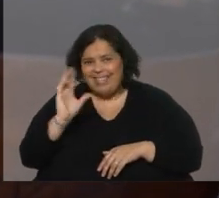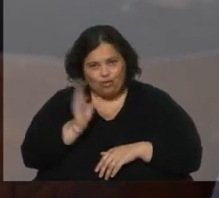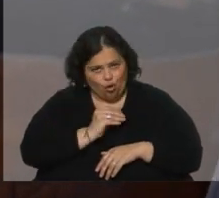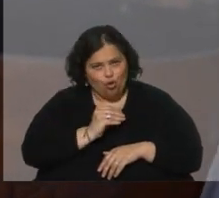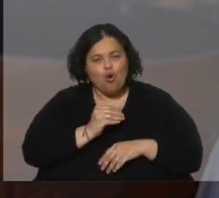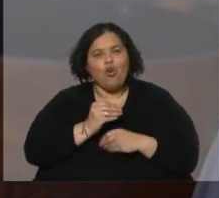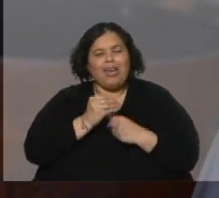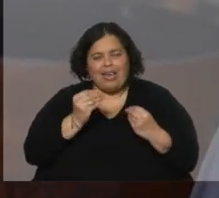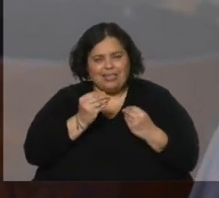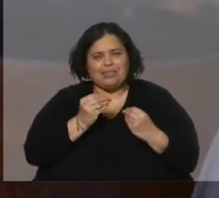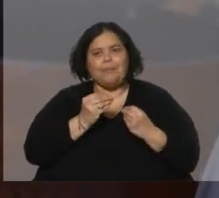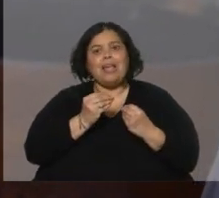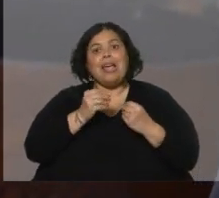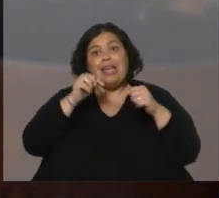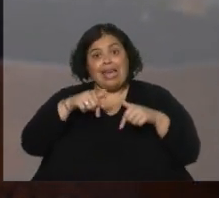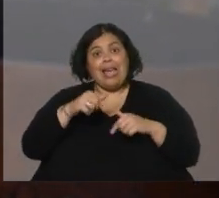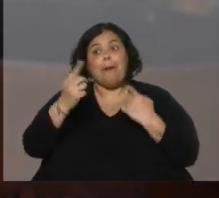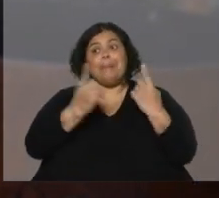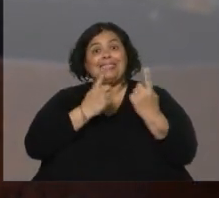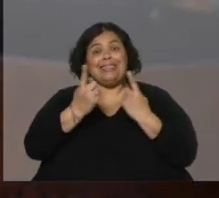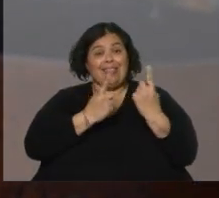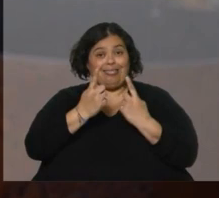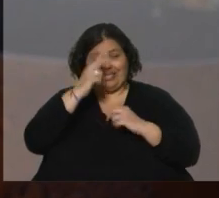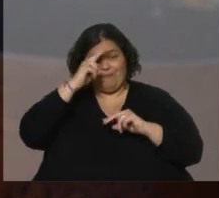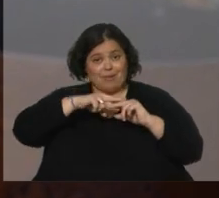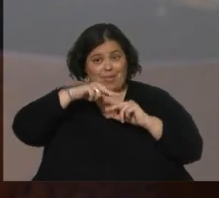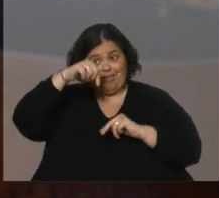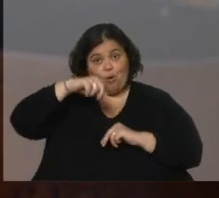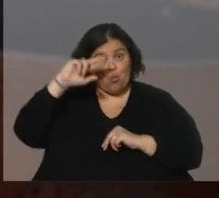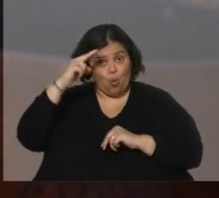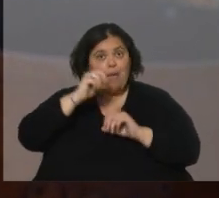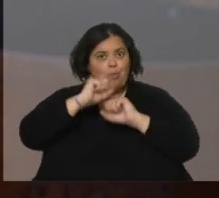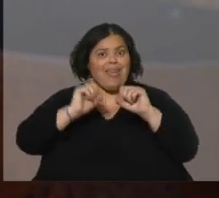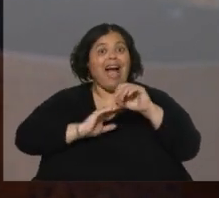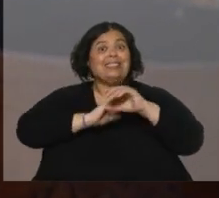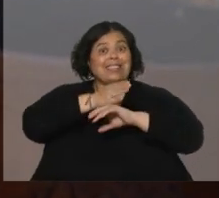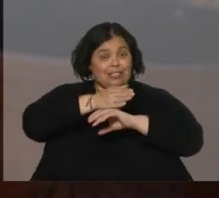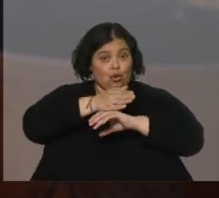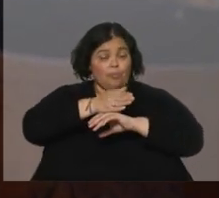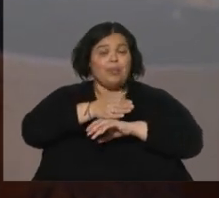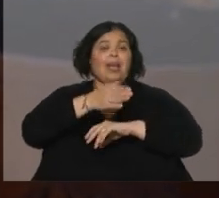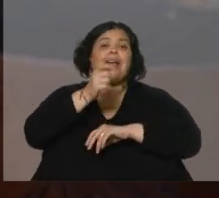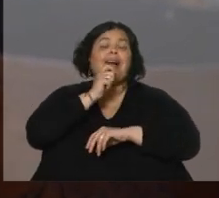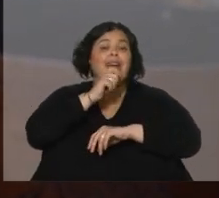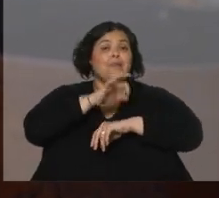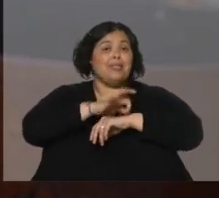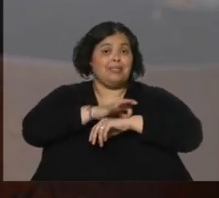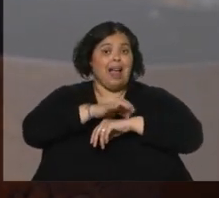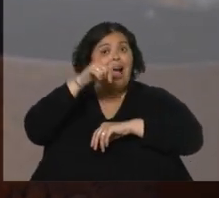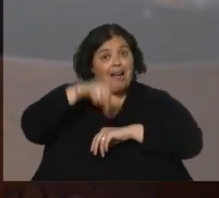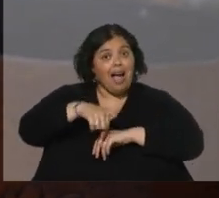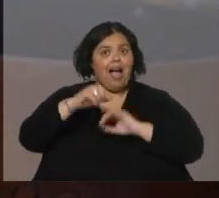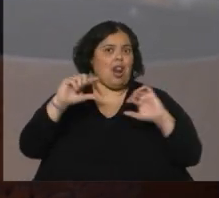a los pacientes uruguayos a el cannabis medicinal, que eso hasta el día de hoy es un problema. No tenemos la